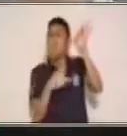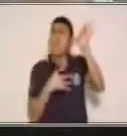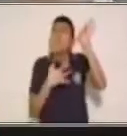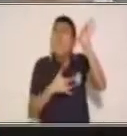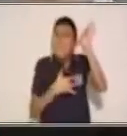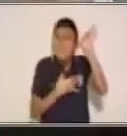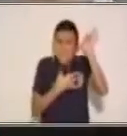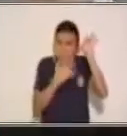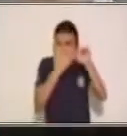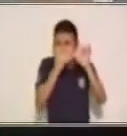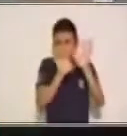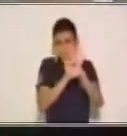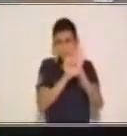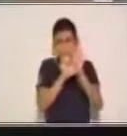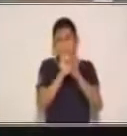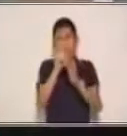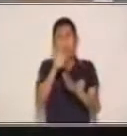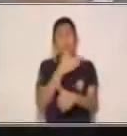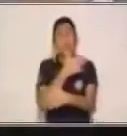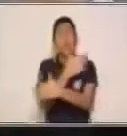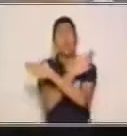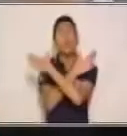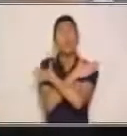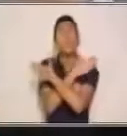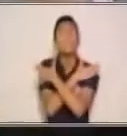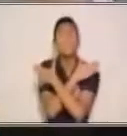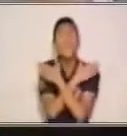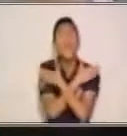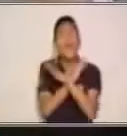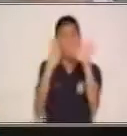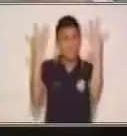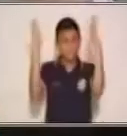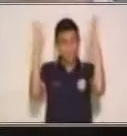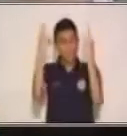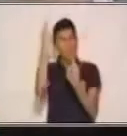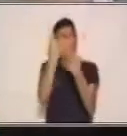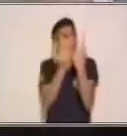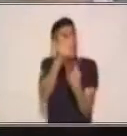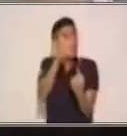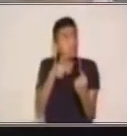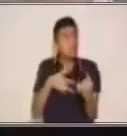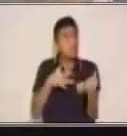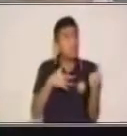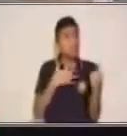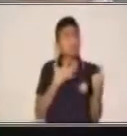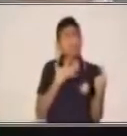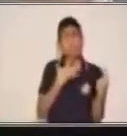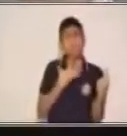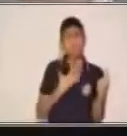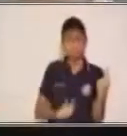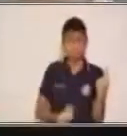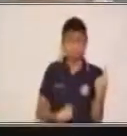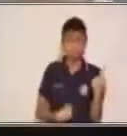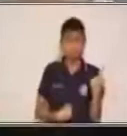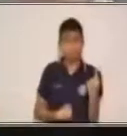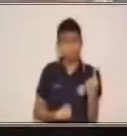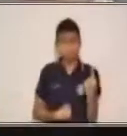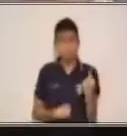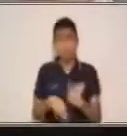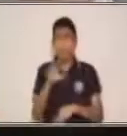tú cuando es tu cumpleaños? Vamos a ver. ¿Será que te sientes triste?